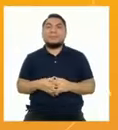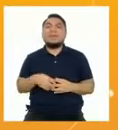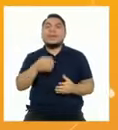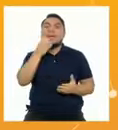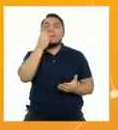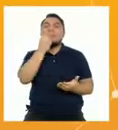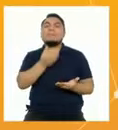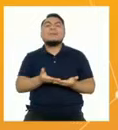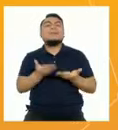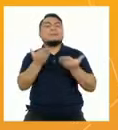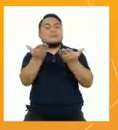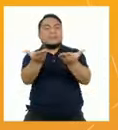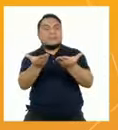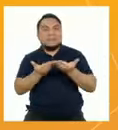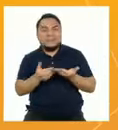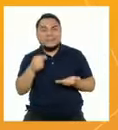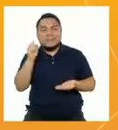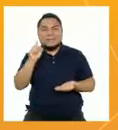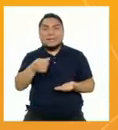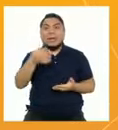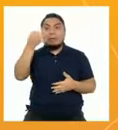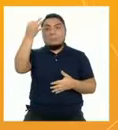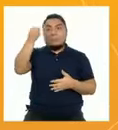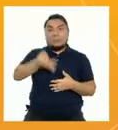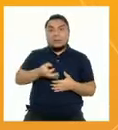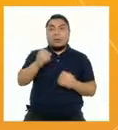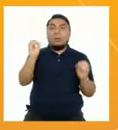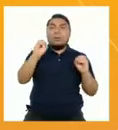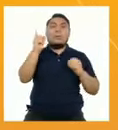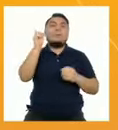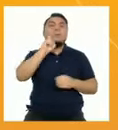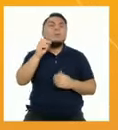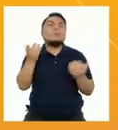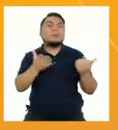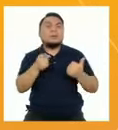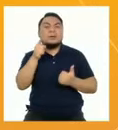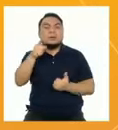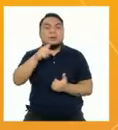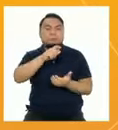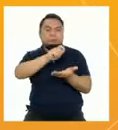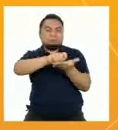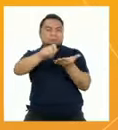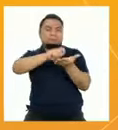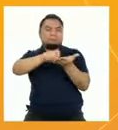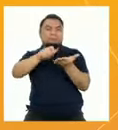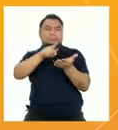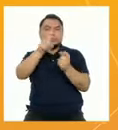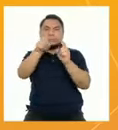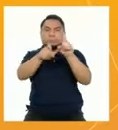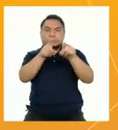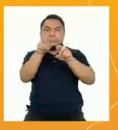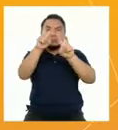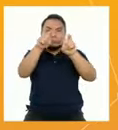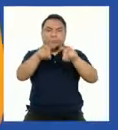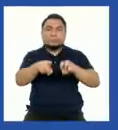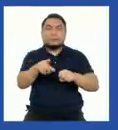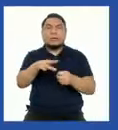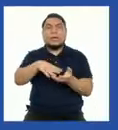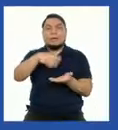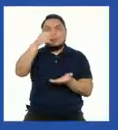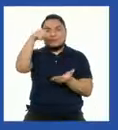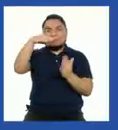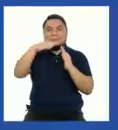¡Bienvenidos y bienvenidas a Verdad o Mentira, el polígrafo de Aprendo en Casa!